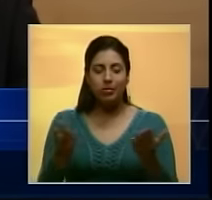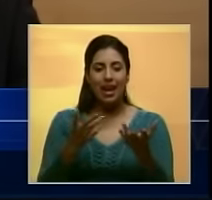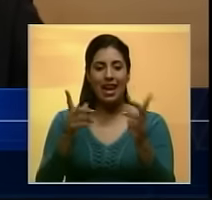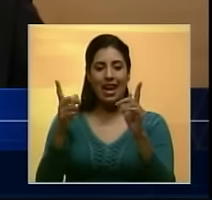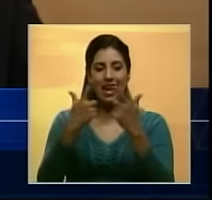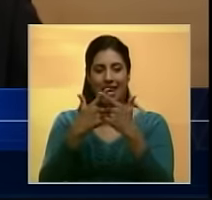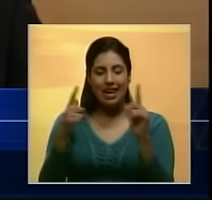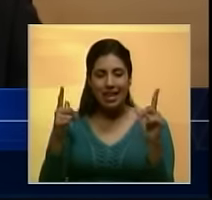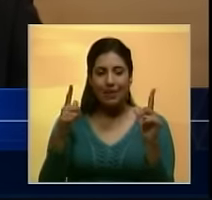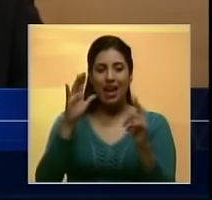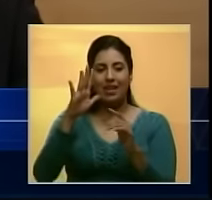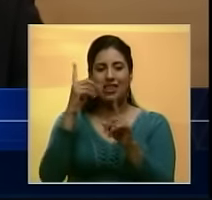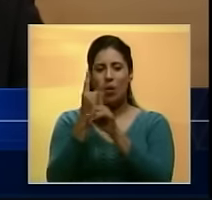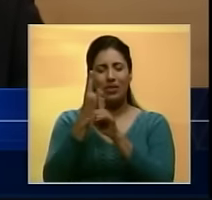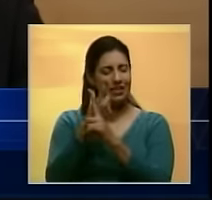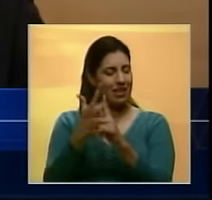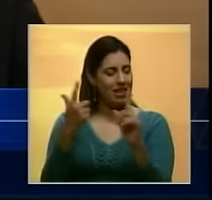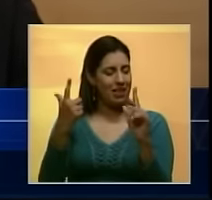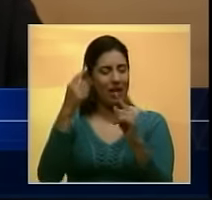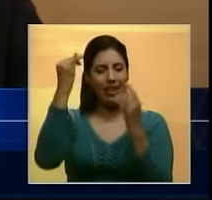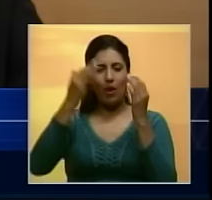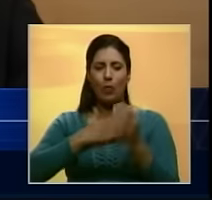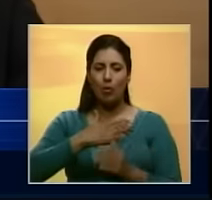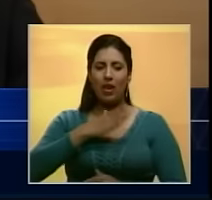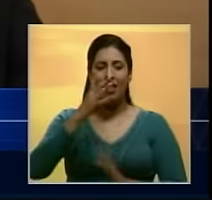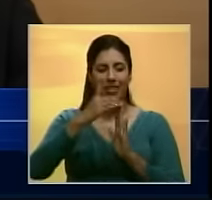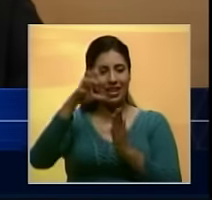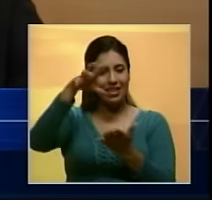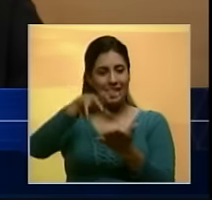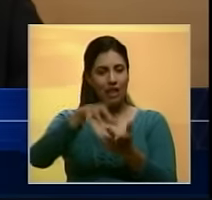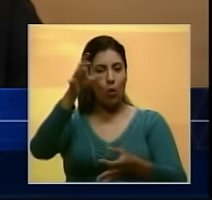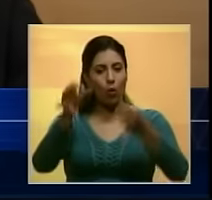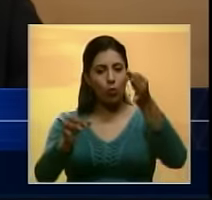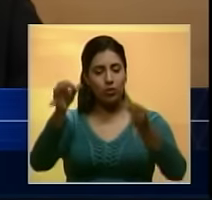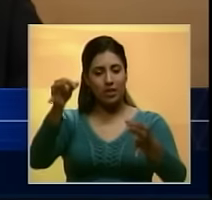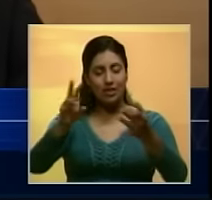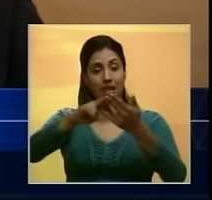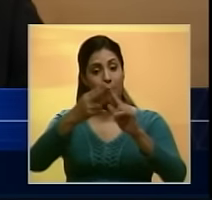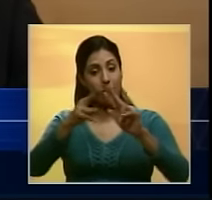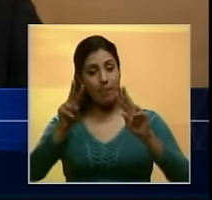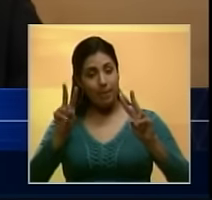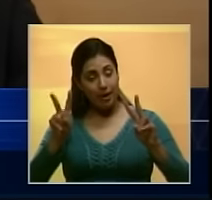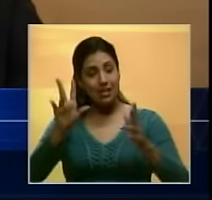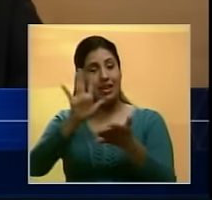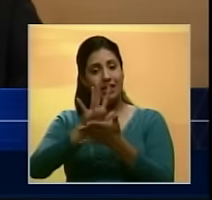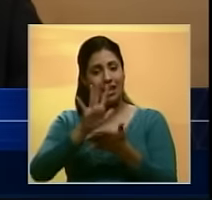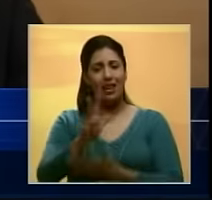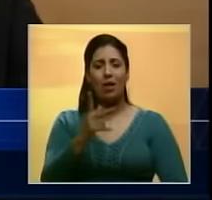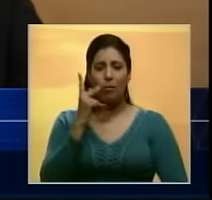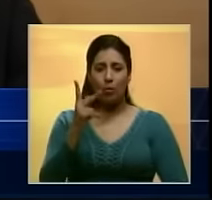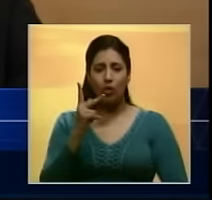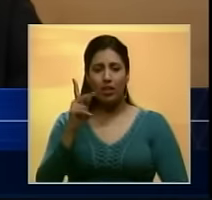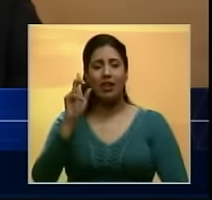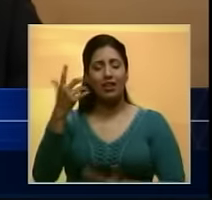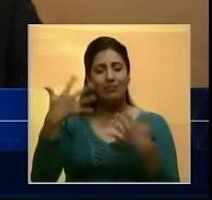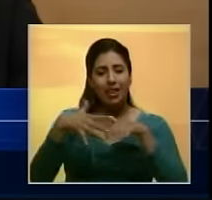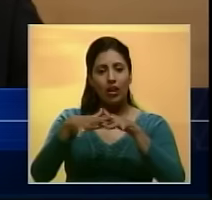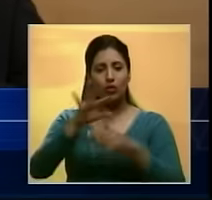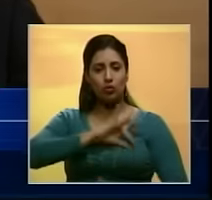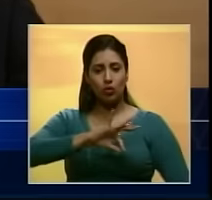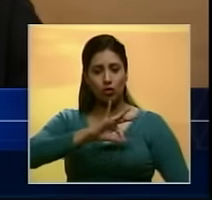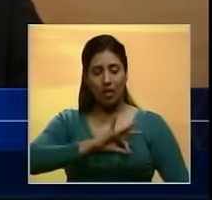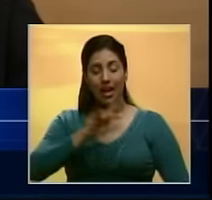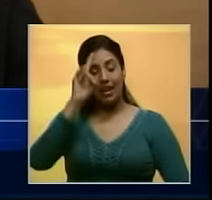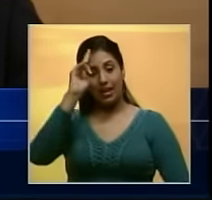competencia y la libre iniciativa, un Estado de Derecho, justicia, paz, estabilidad política, inclusión social,